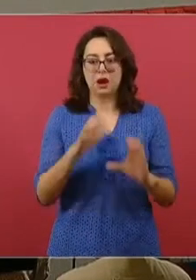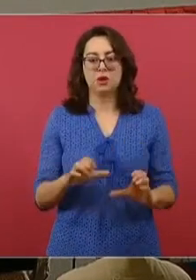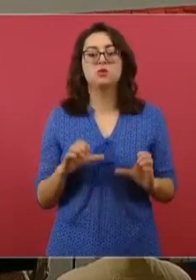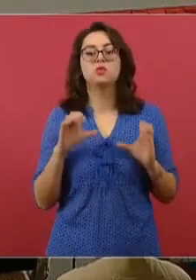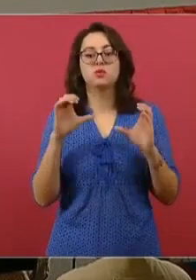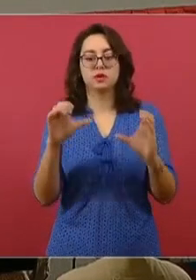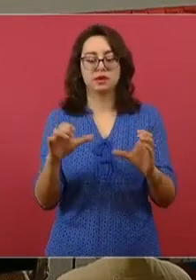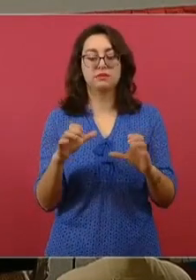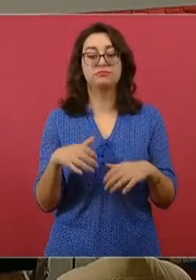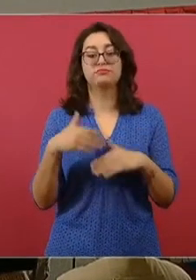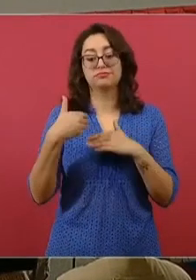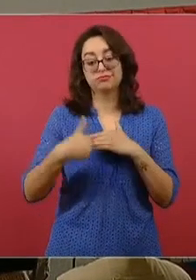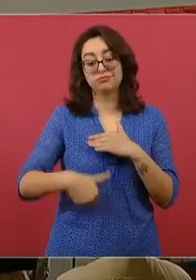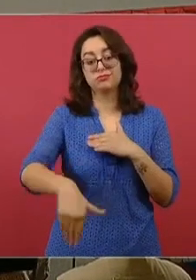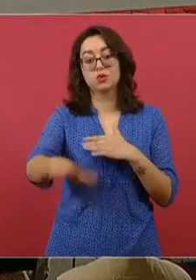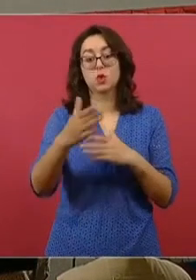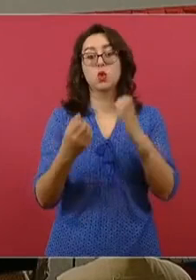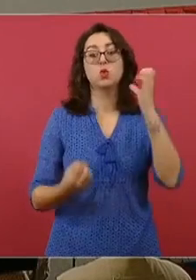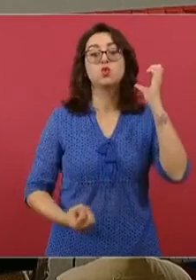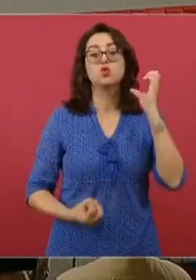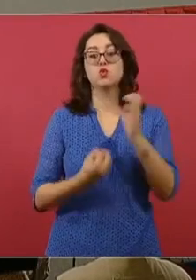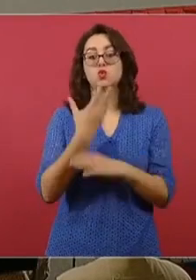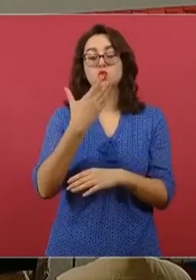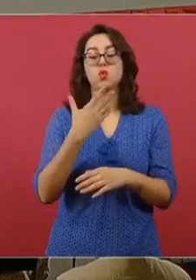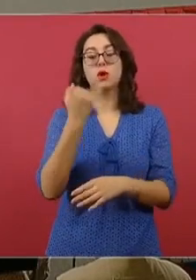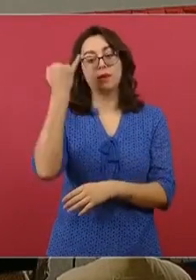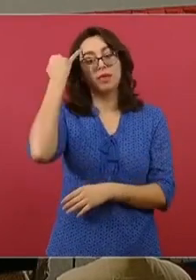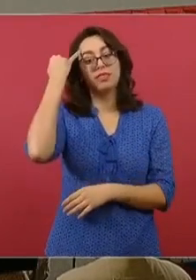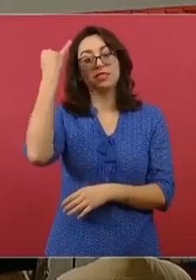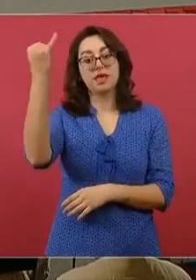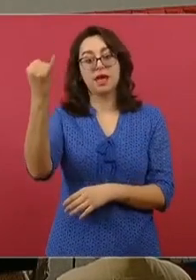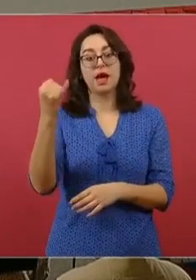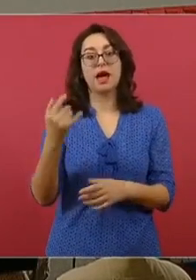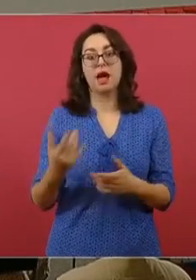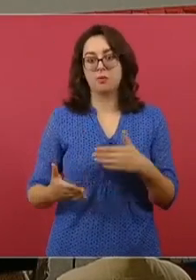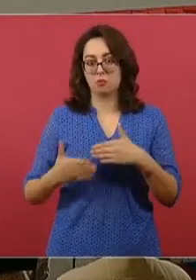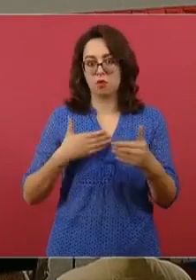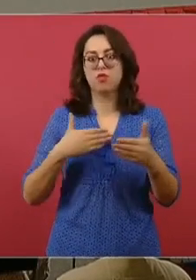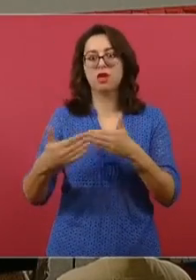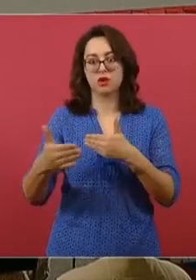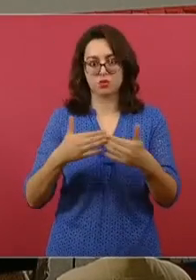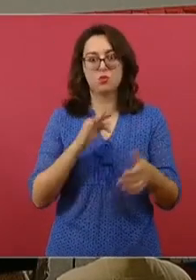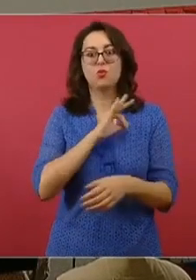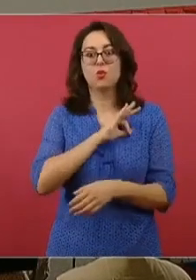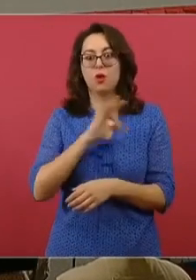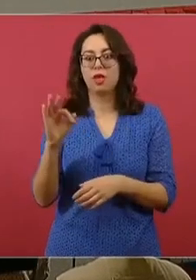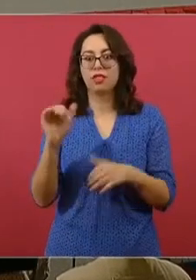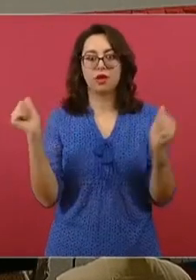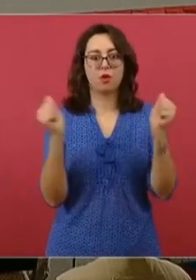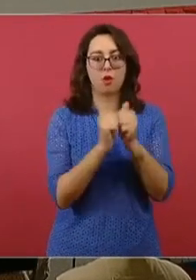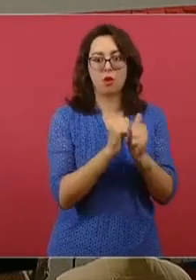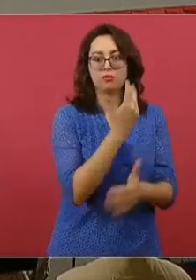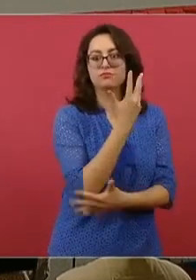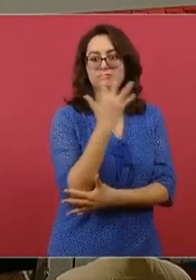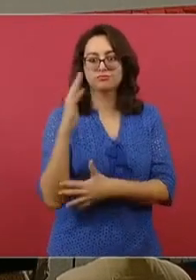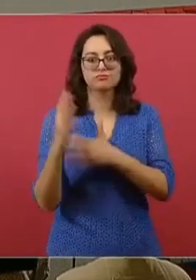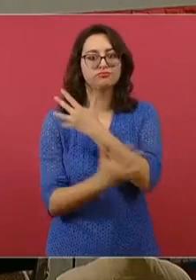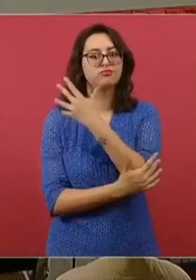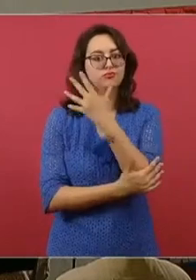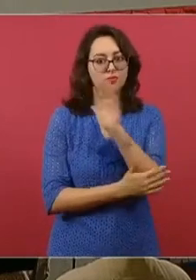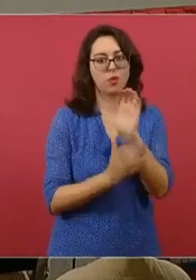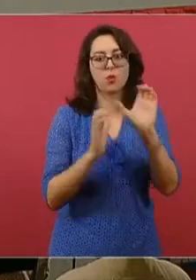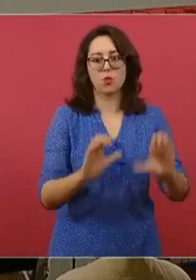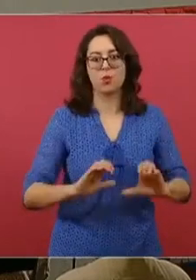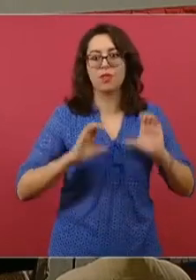el Tren Maya escribirá una nueva etapa para el bien del medio ambiente en el sureste mexicano. En los tramos 5, 6 y 7,